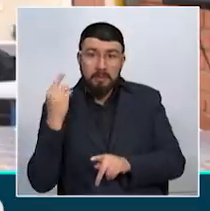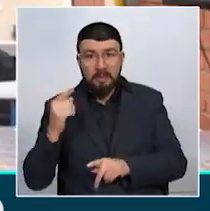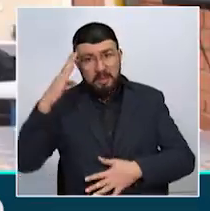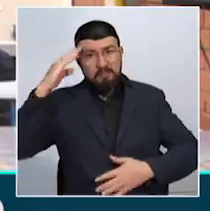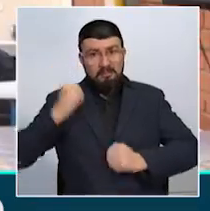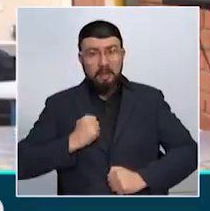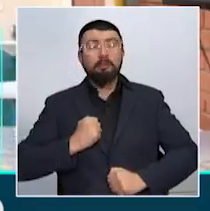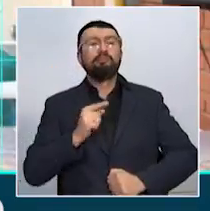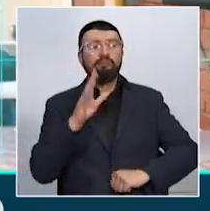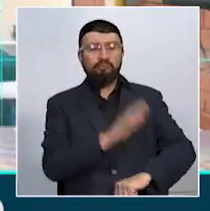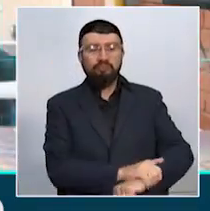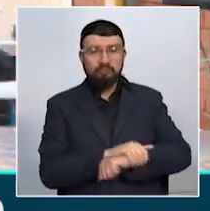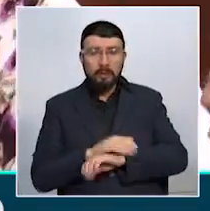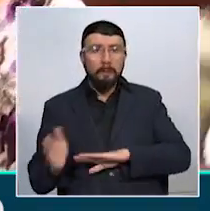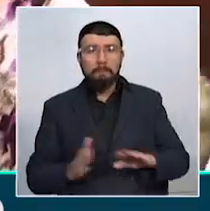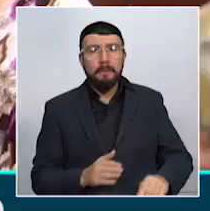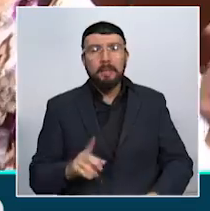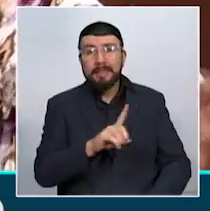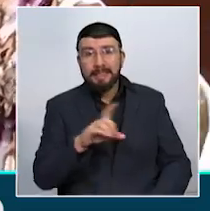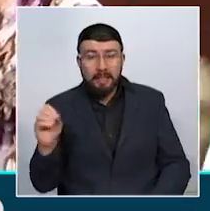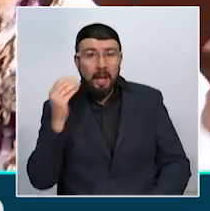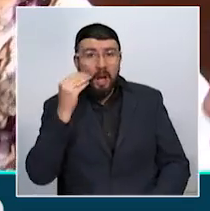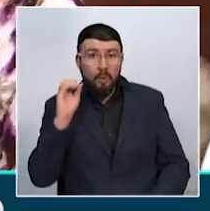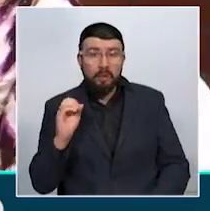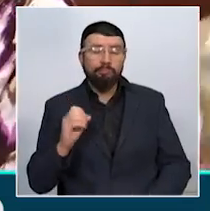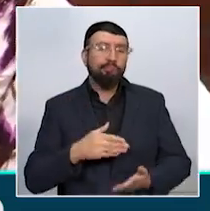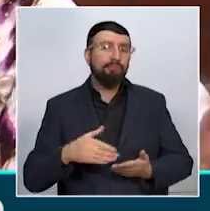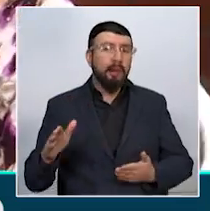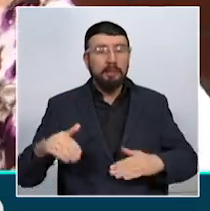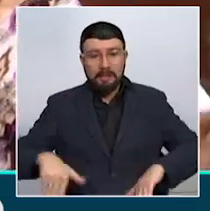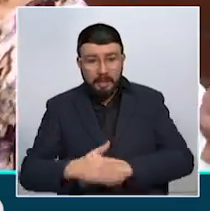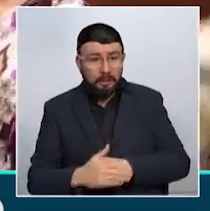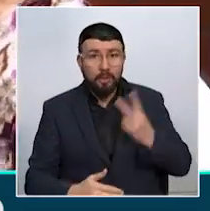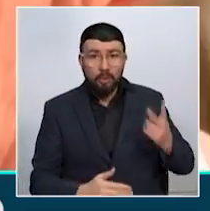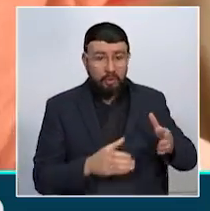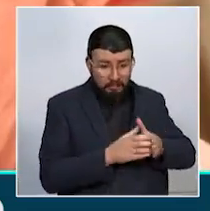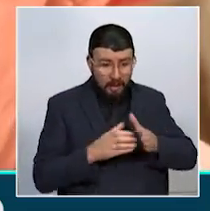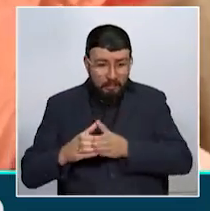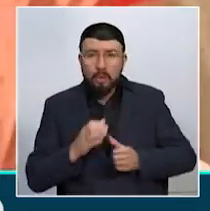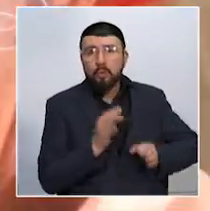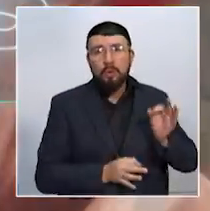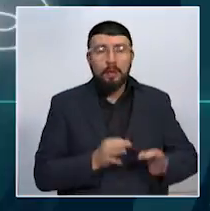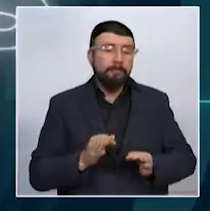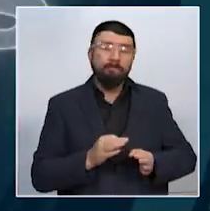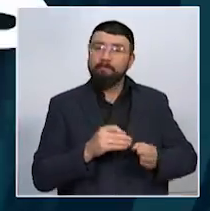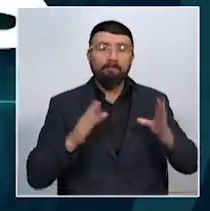Más de 100 abuelos irán a la calle. Dos hogares de cuidado cerrarán sus puertas por falta de recursos.